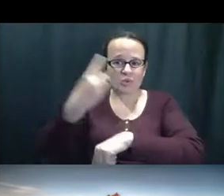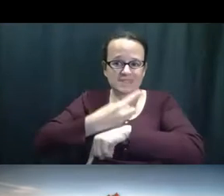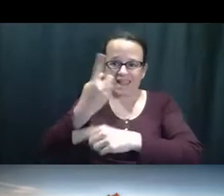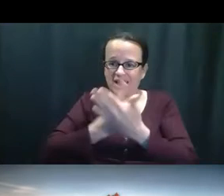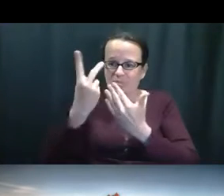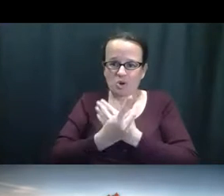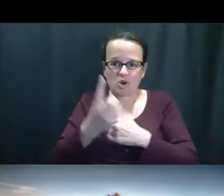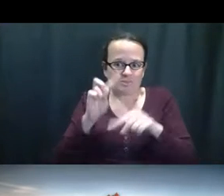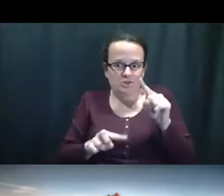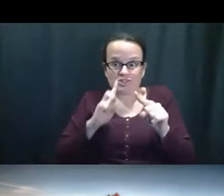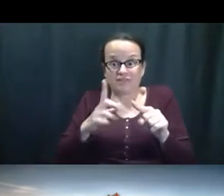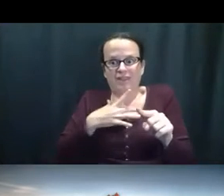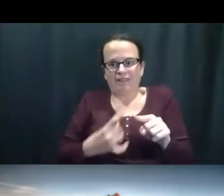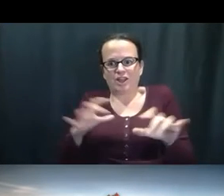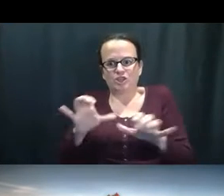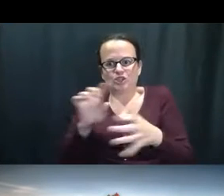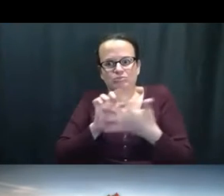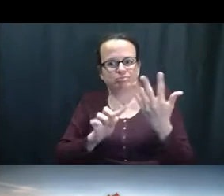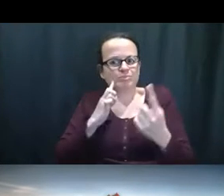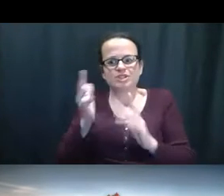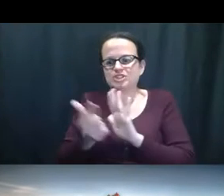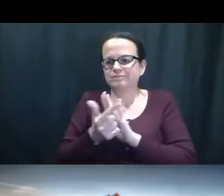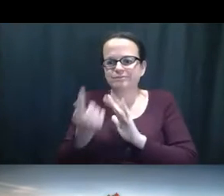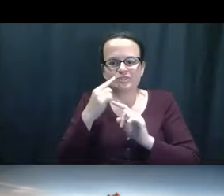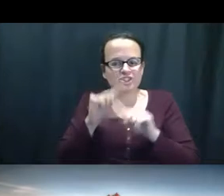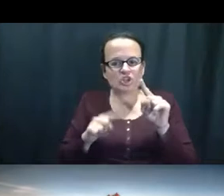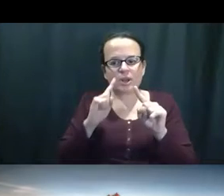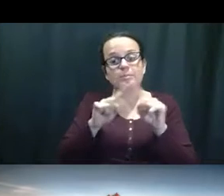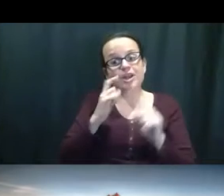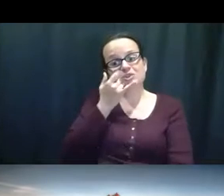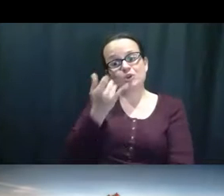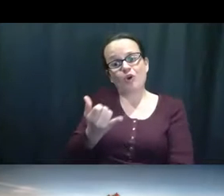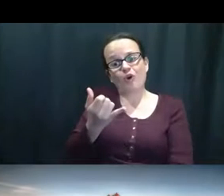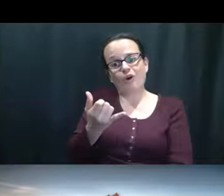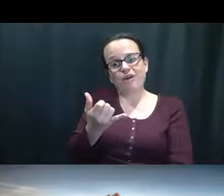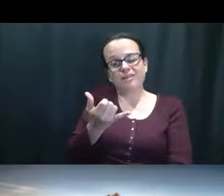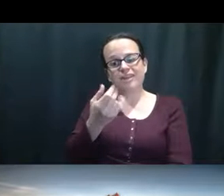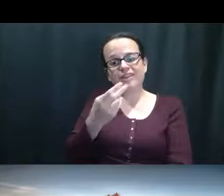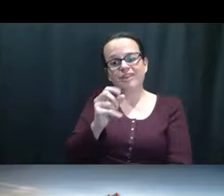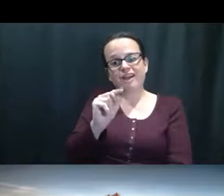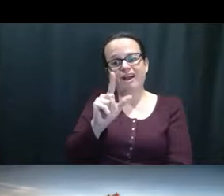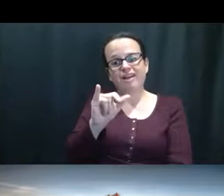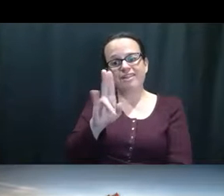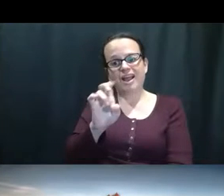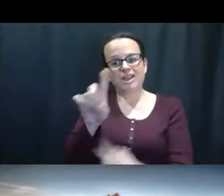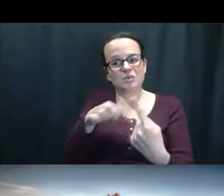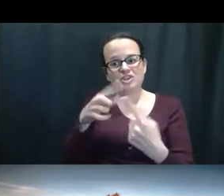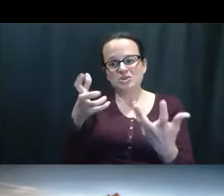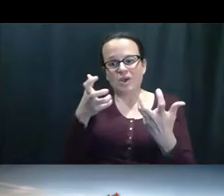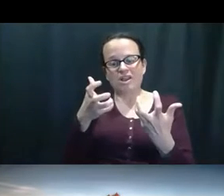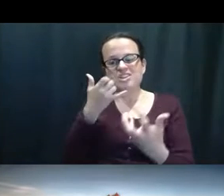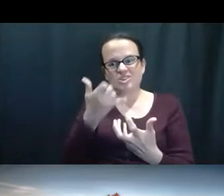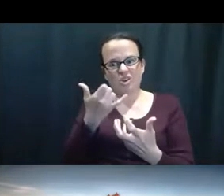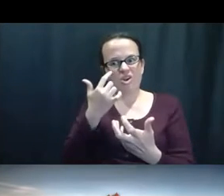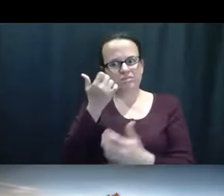podía ir a los programas diurnos y hacer las cosas que querían. Pero ella podía llamar a la línea de emergencia